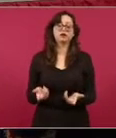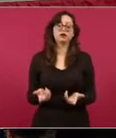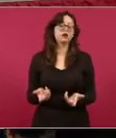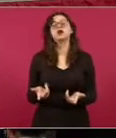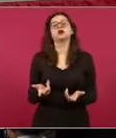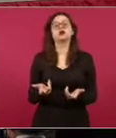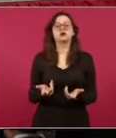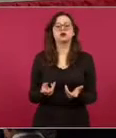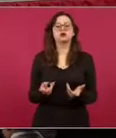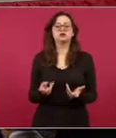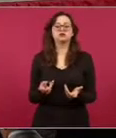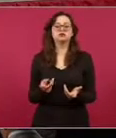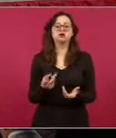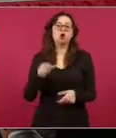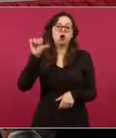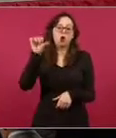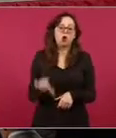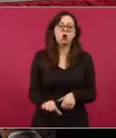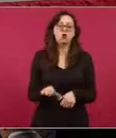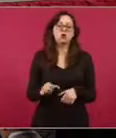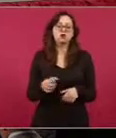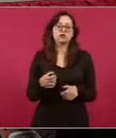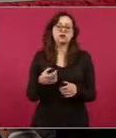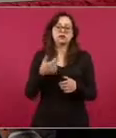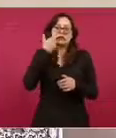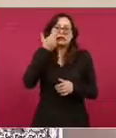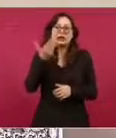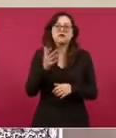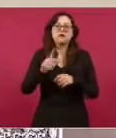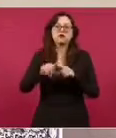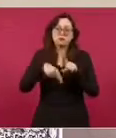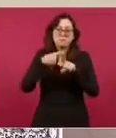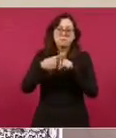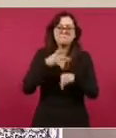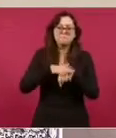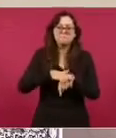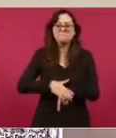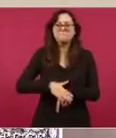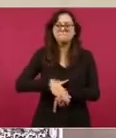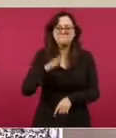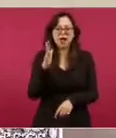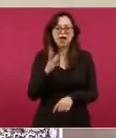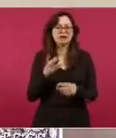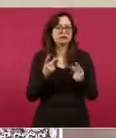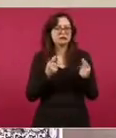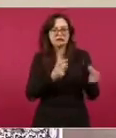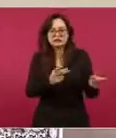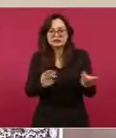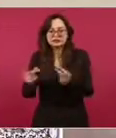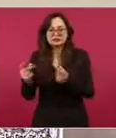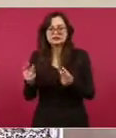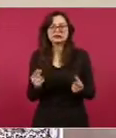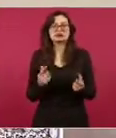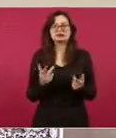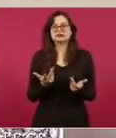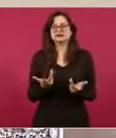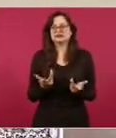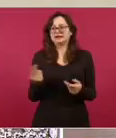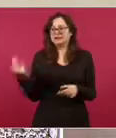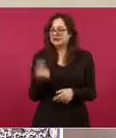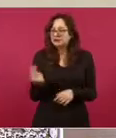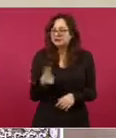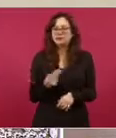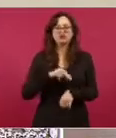convocatoria que vamos a hacer para los médicos jubilados, médicos jubilados del Seguro Social en